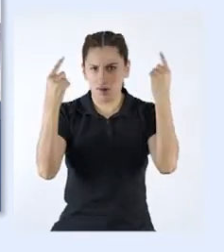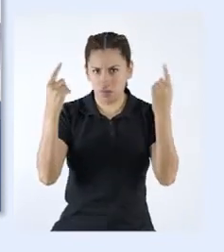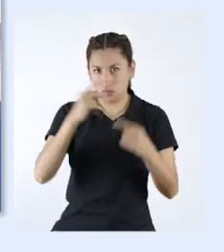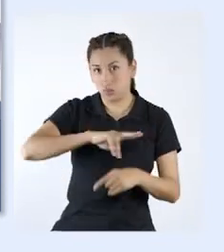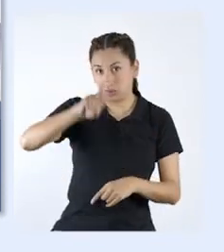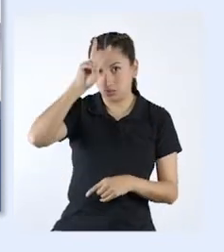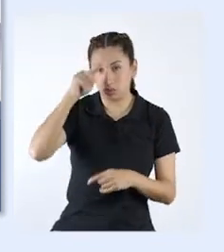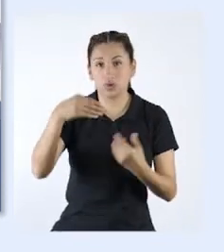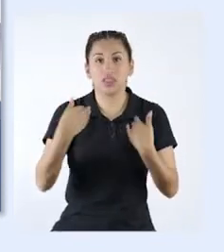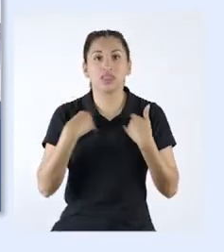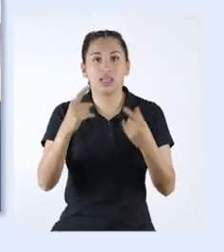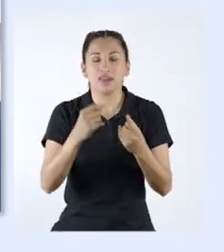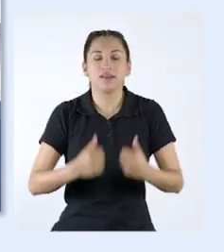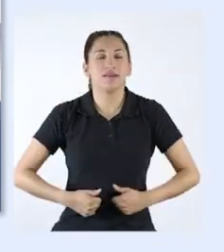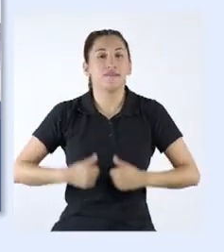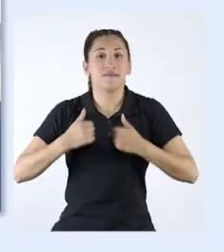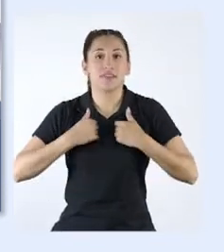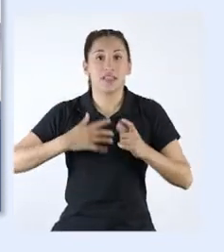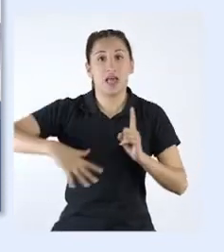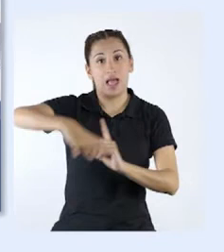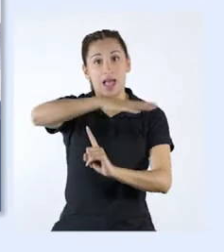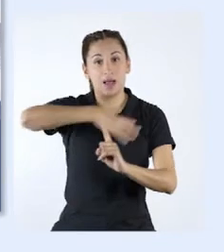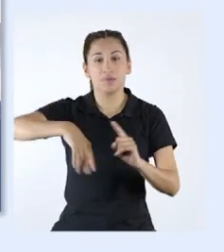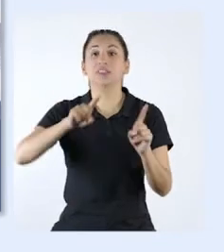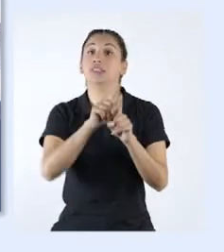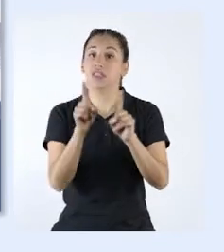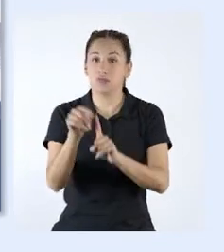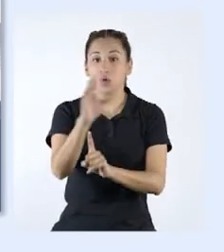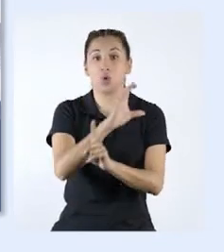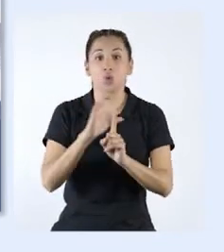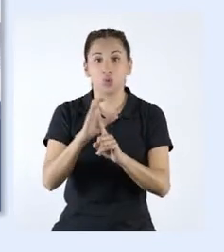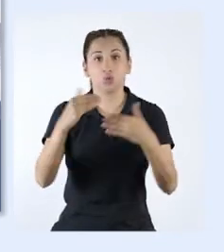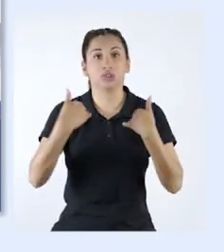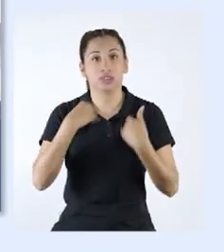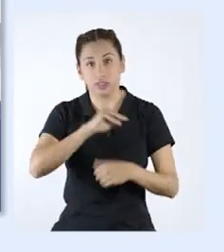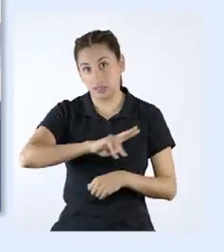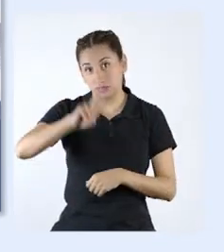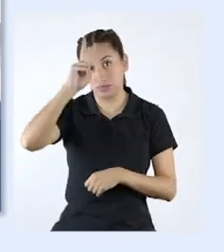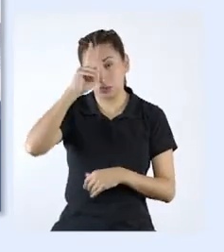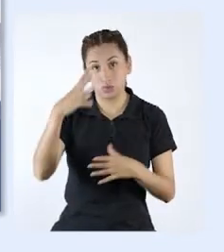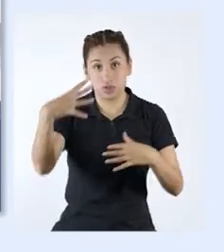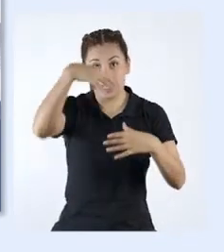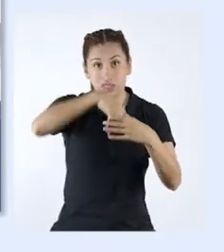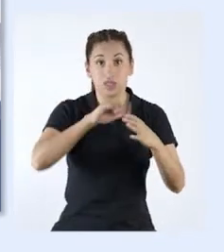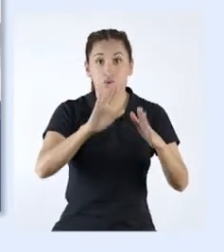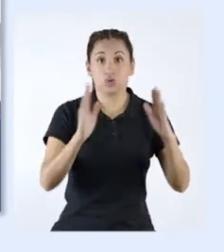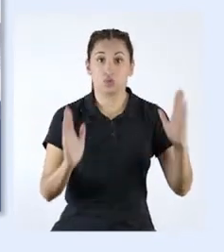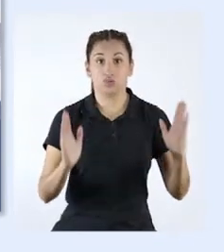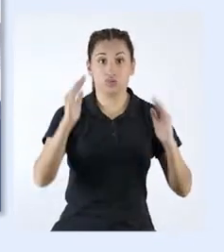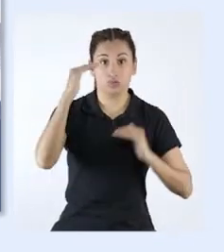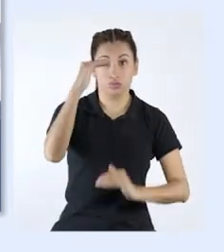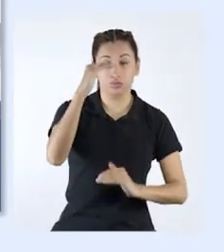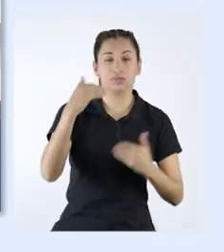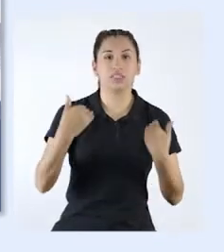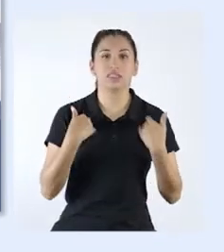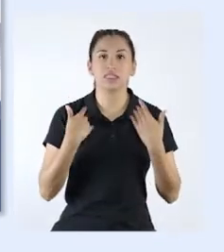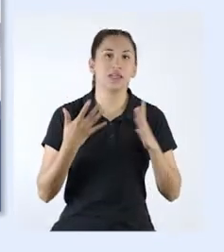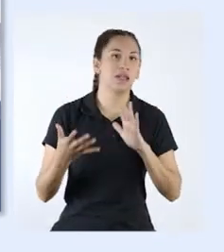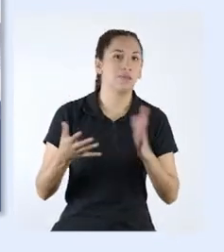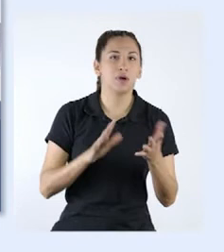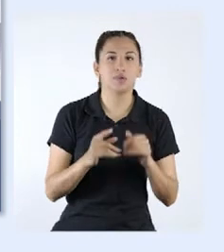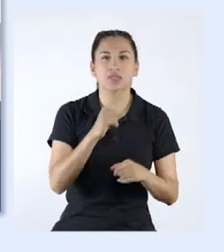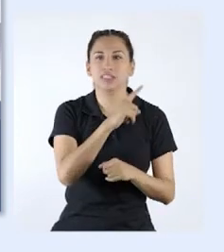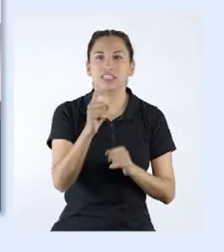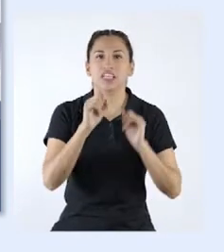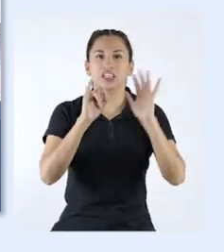protege una de las zonas con la mayor diversidad biológica y cultural que tiene el Perú. Dentro de sus límites existen